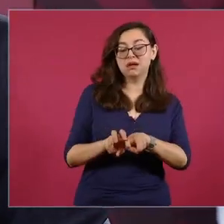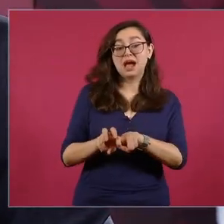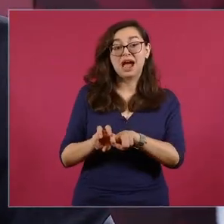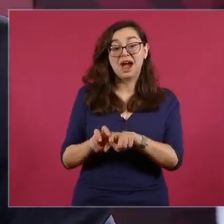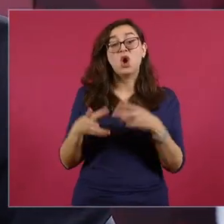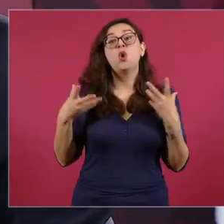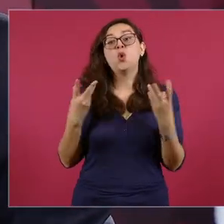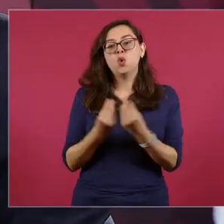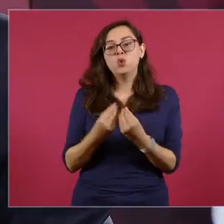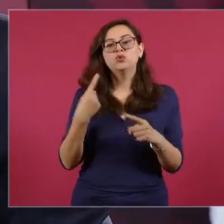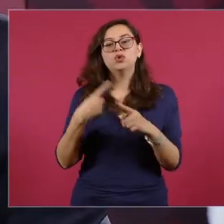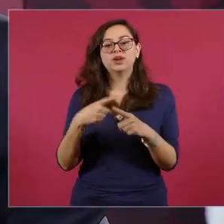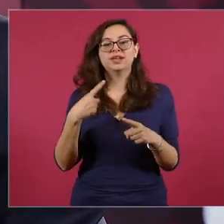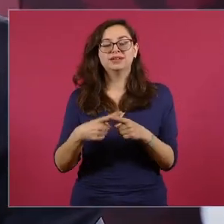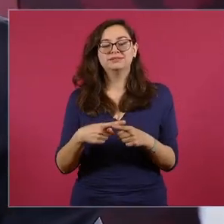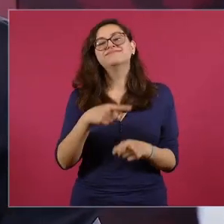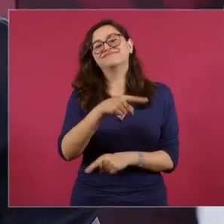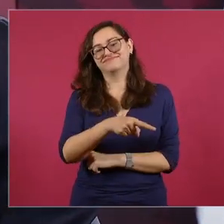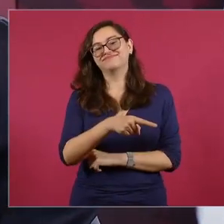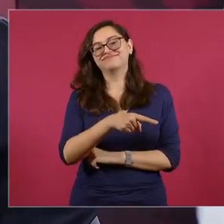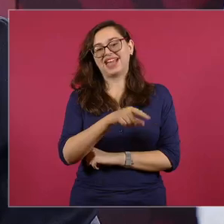con Salinas.